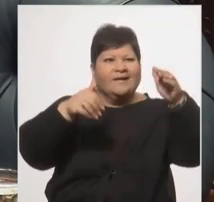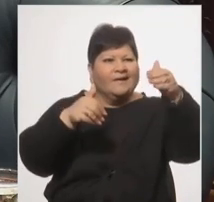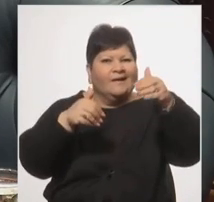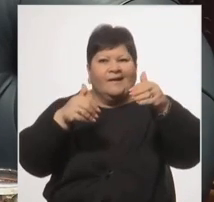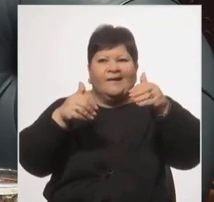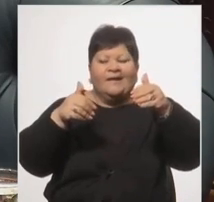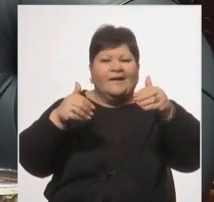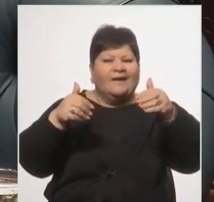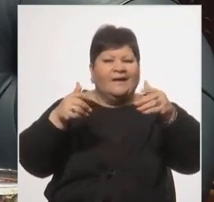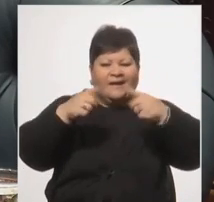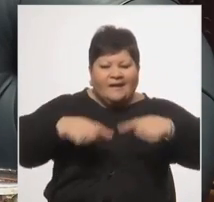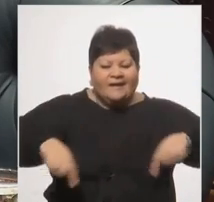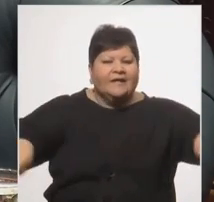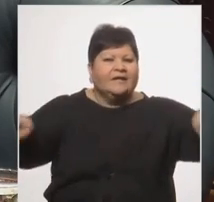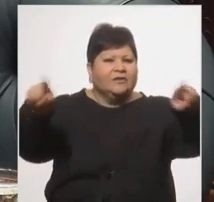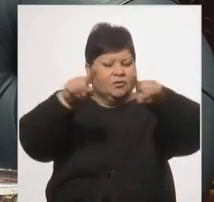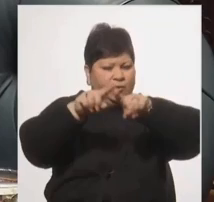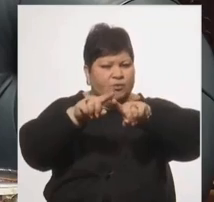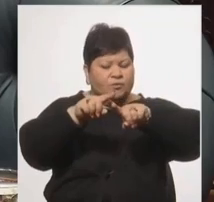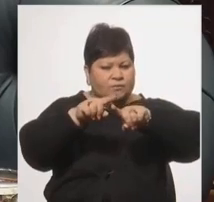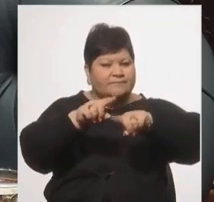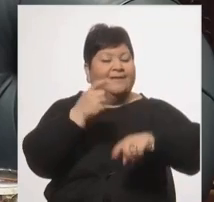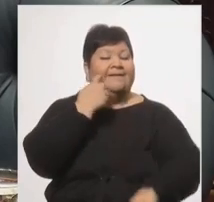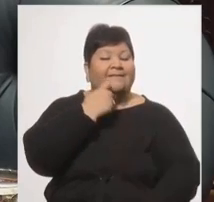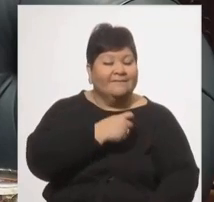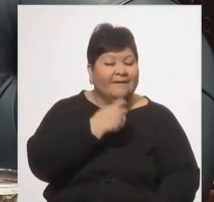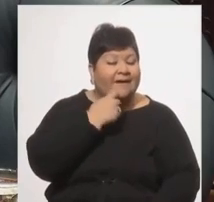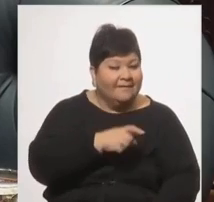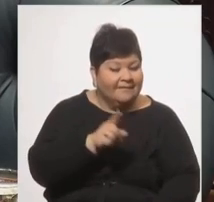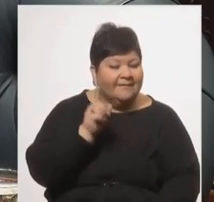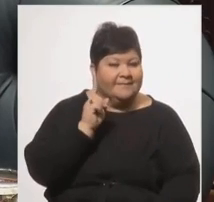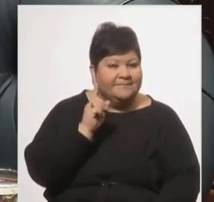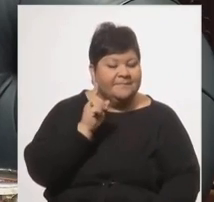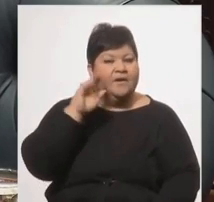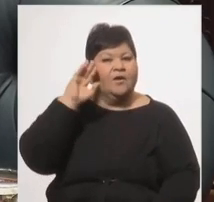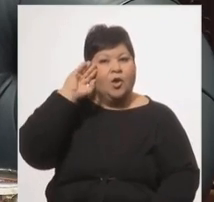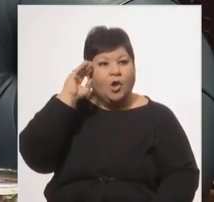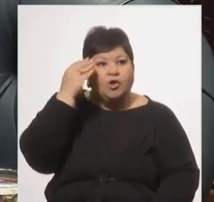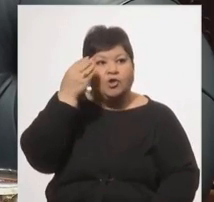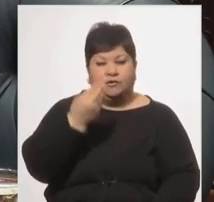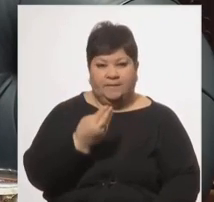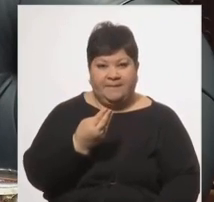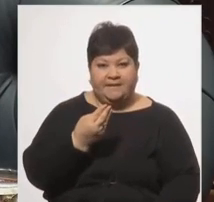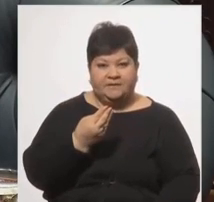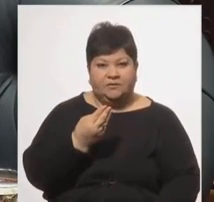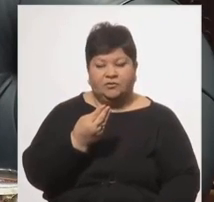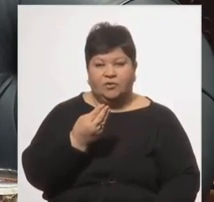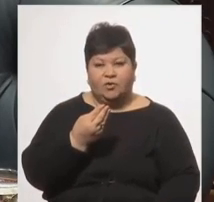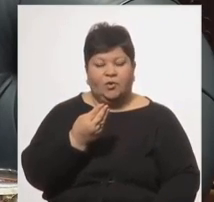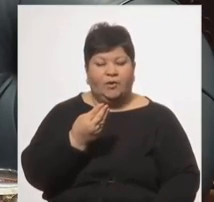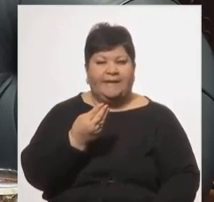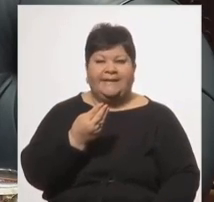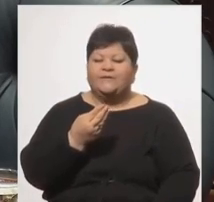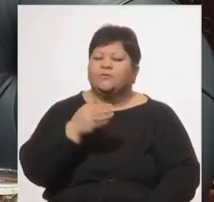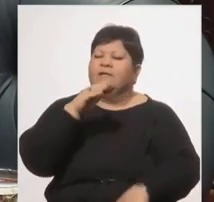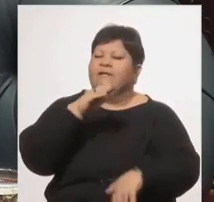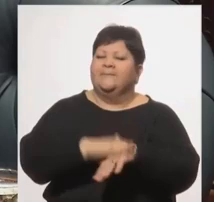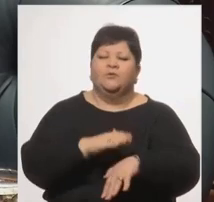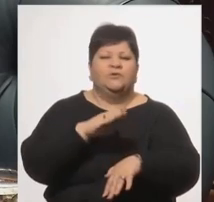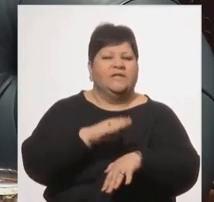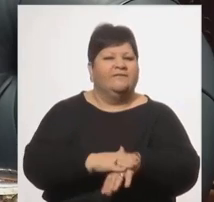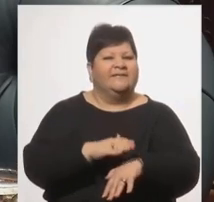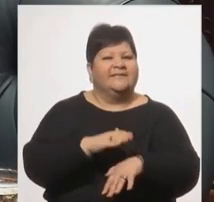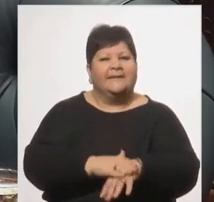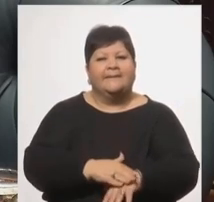perspectiva todavía pendiente de que el conocimiento es sobre todo una enorme responsabilidad, una